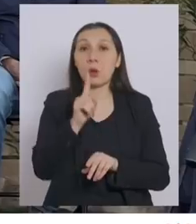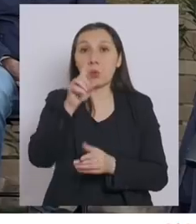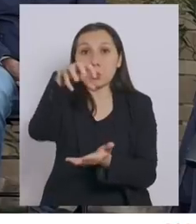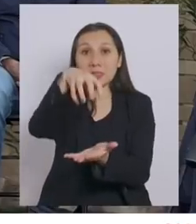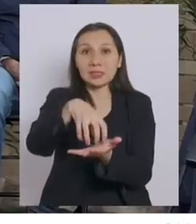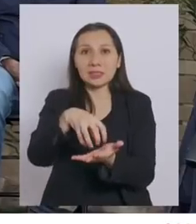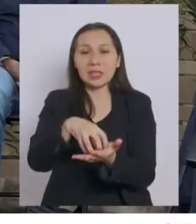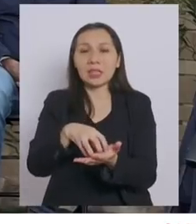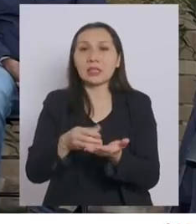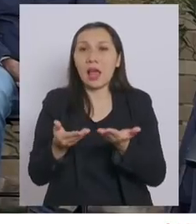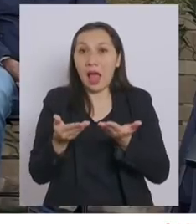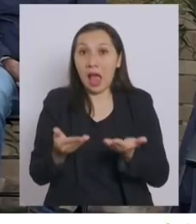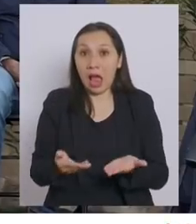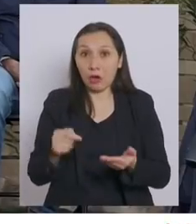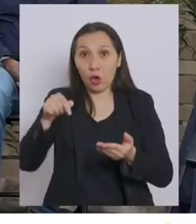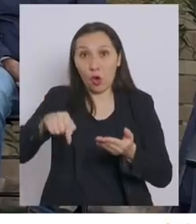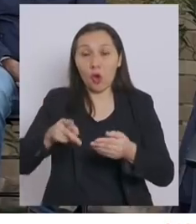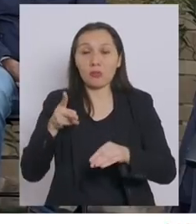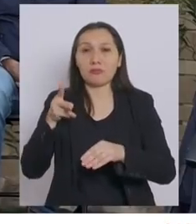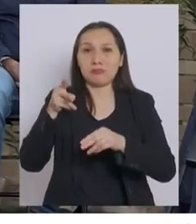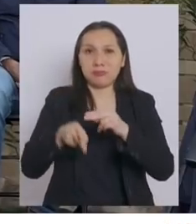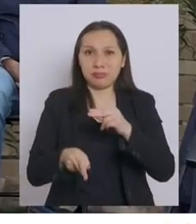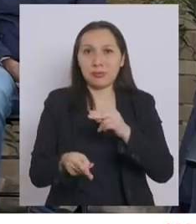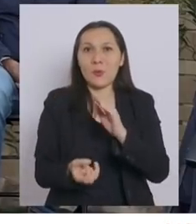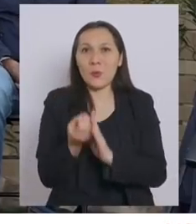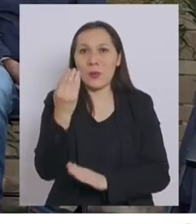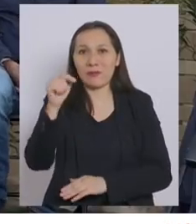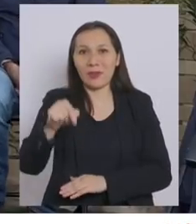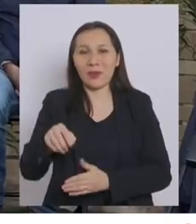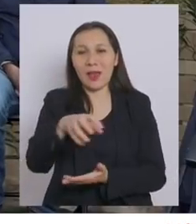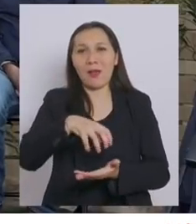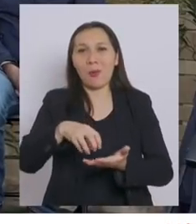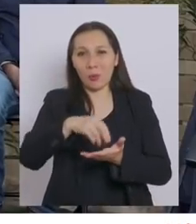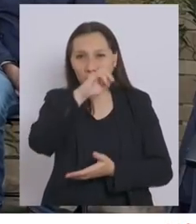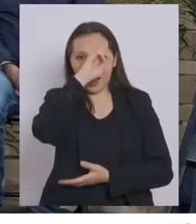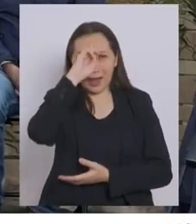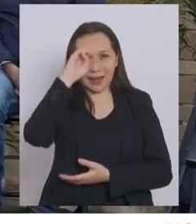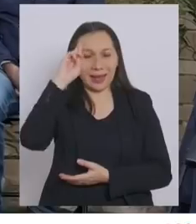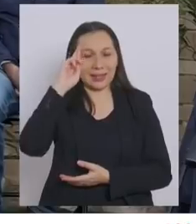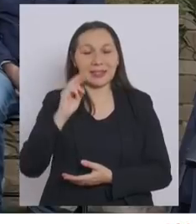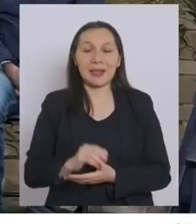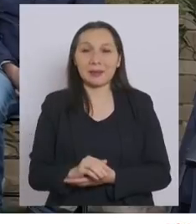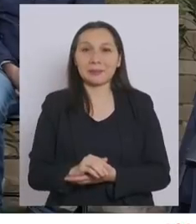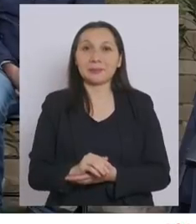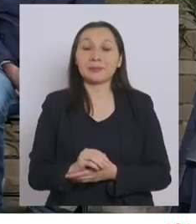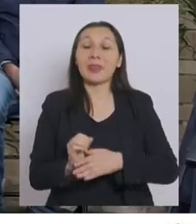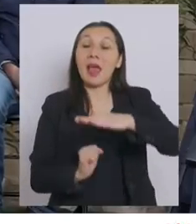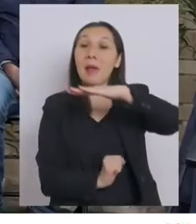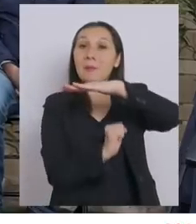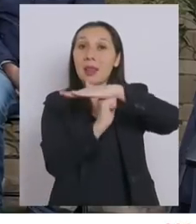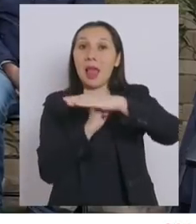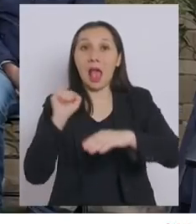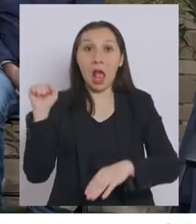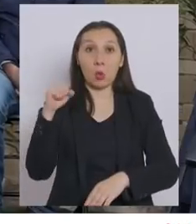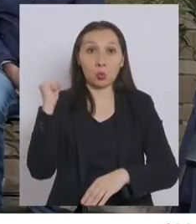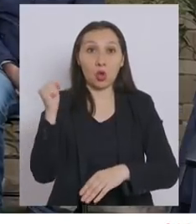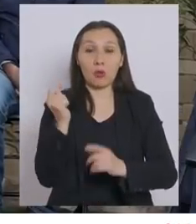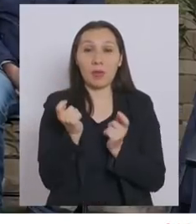centros es el que estamos inaugurando hoy aquí en la Comuna de la Reina. En el pilar de autonomía